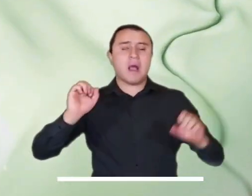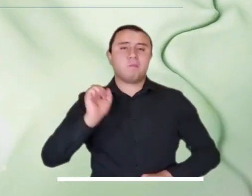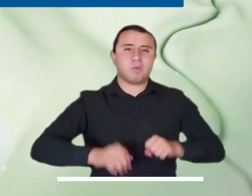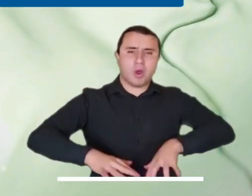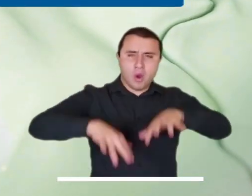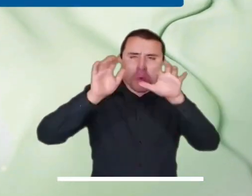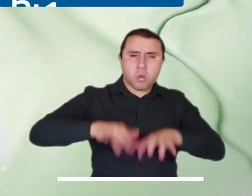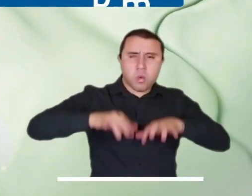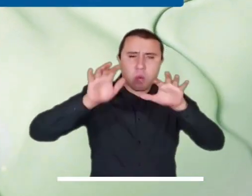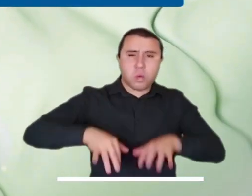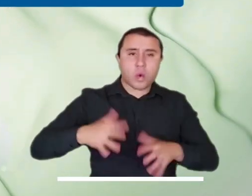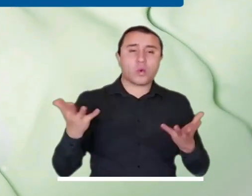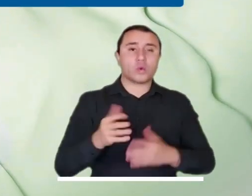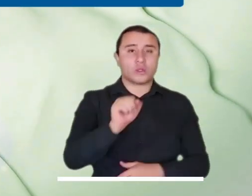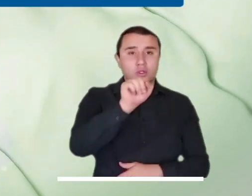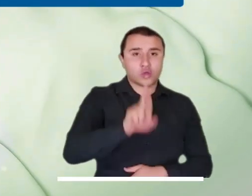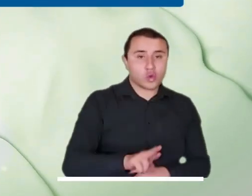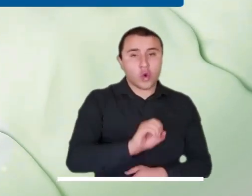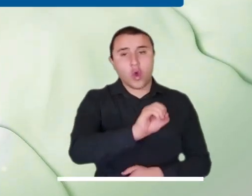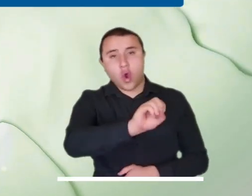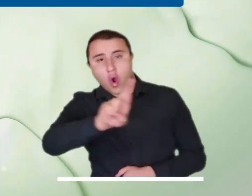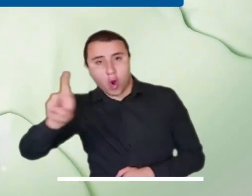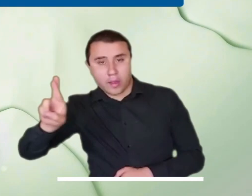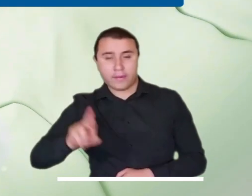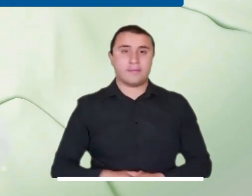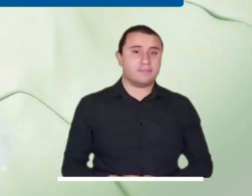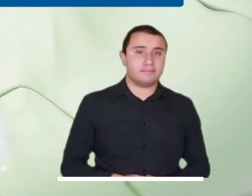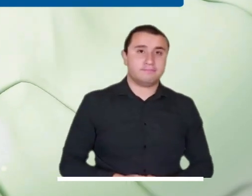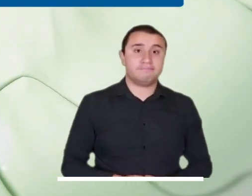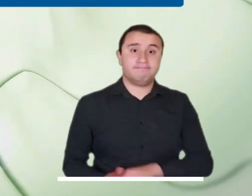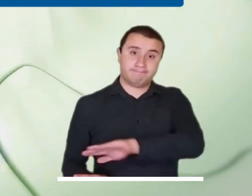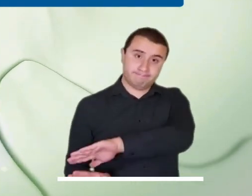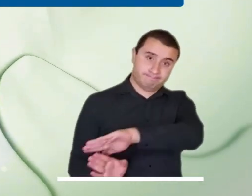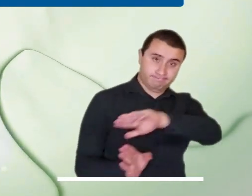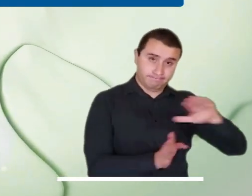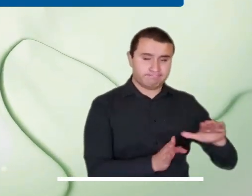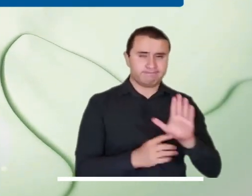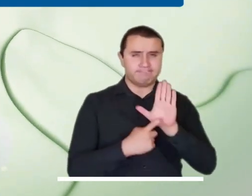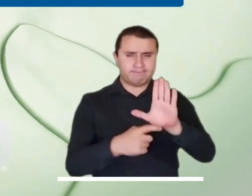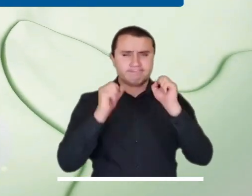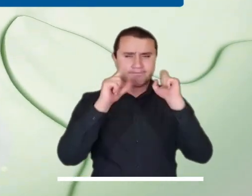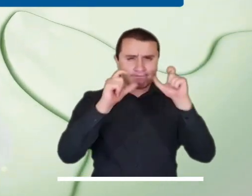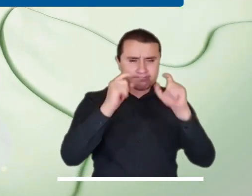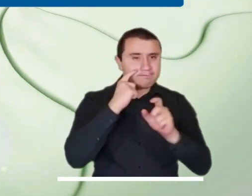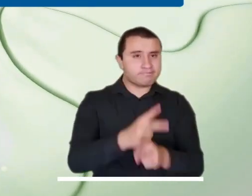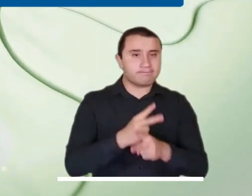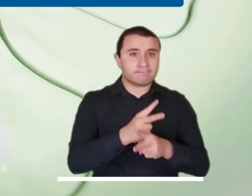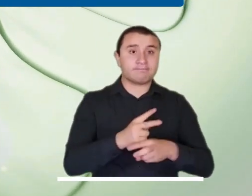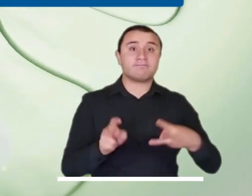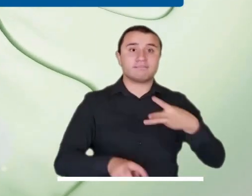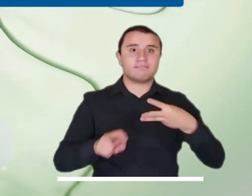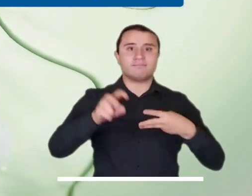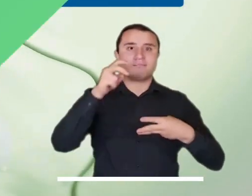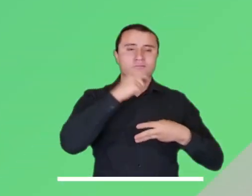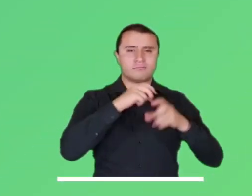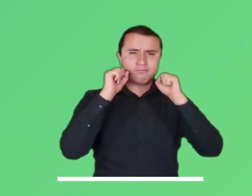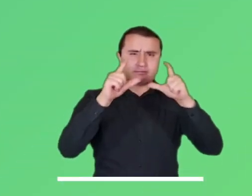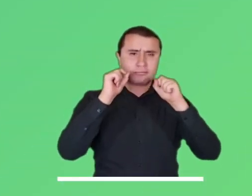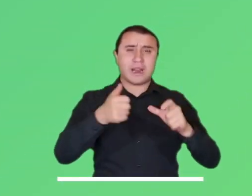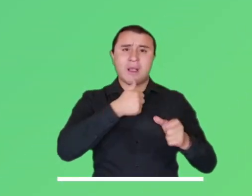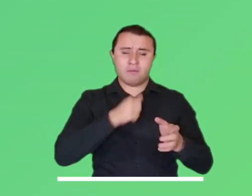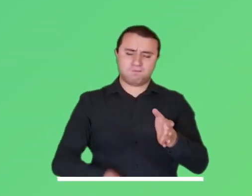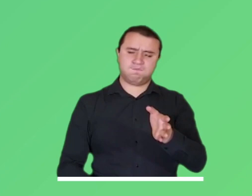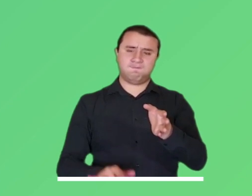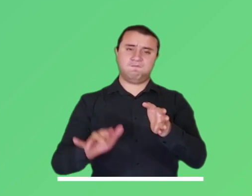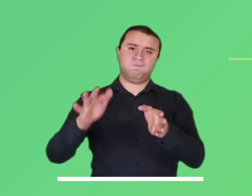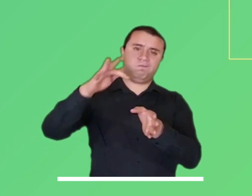último, la presencia de algunos núcleos nubosos en la capital del país podría activar lluvias en el sur y oriente de la ciudad. Veamos ahora las